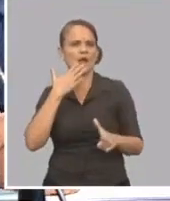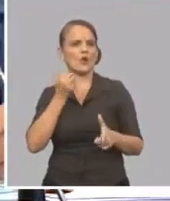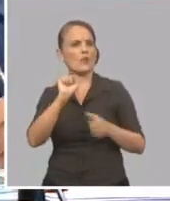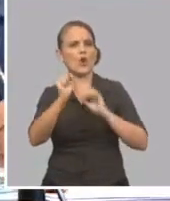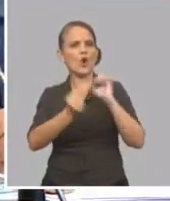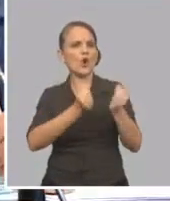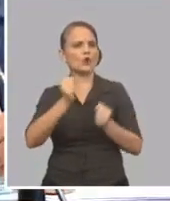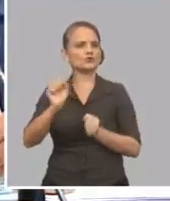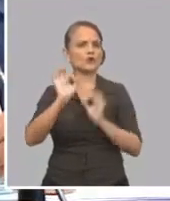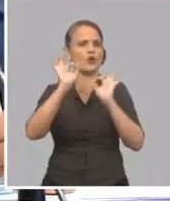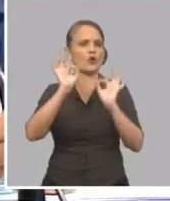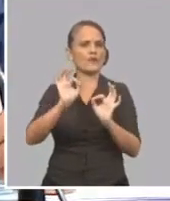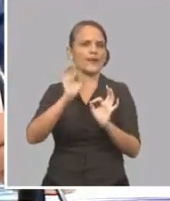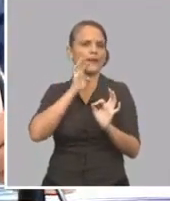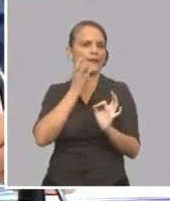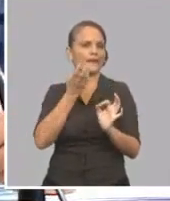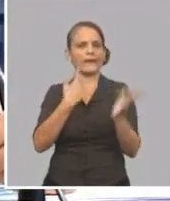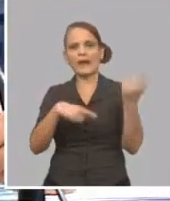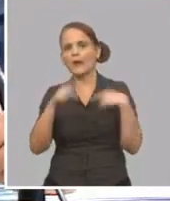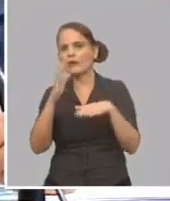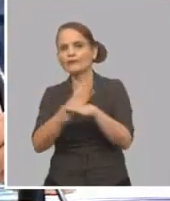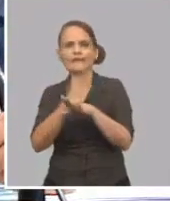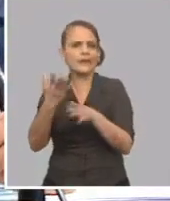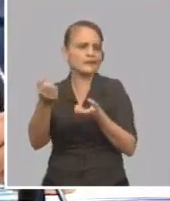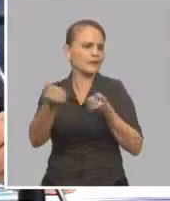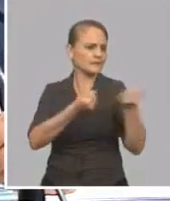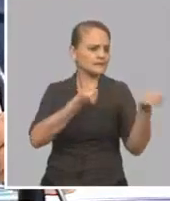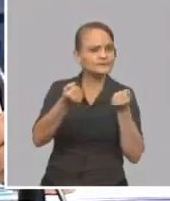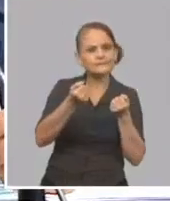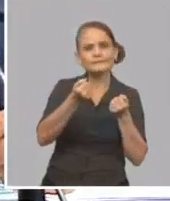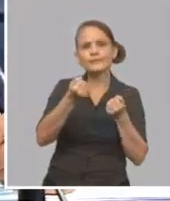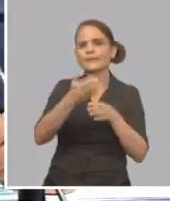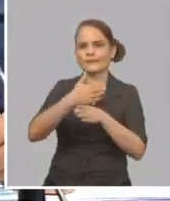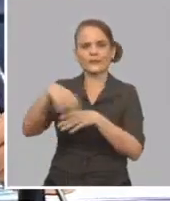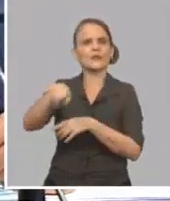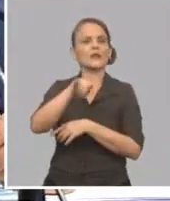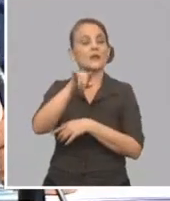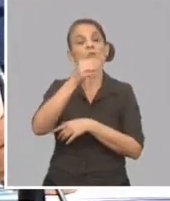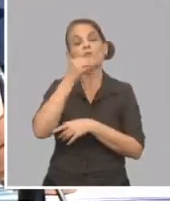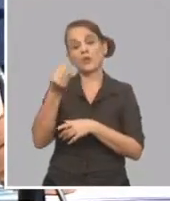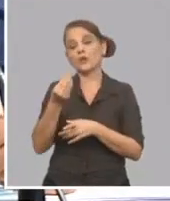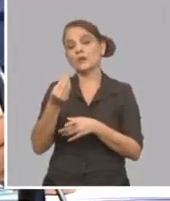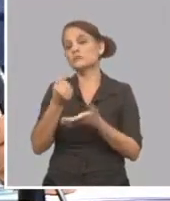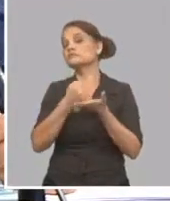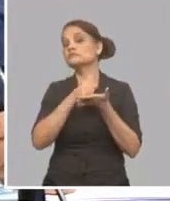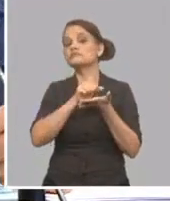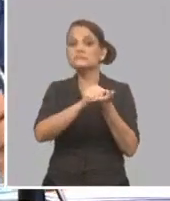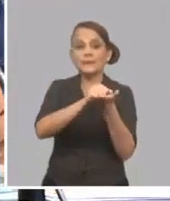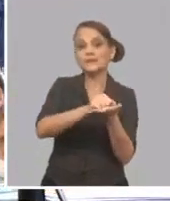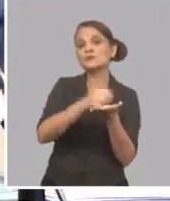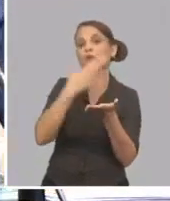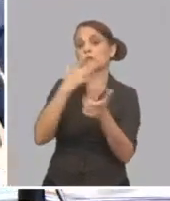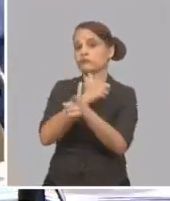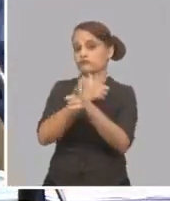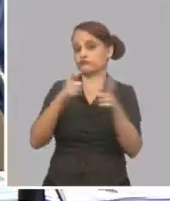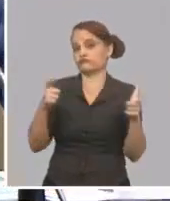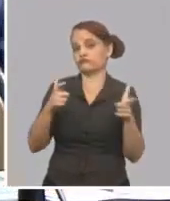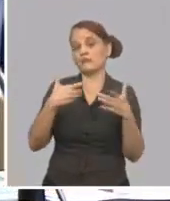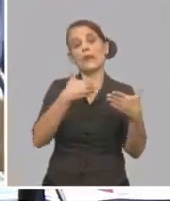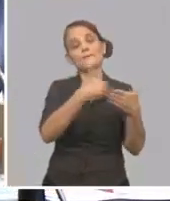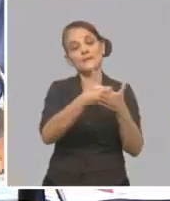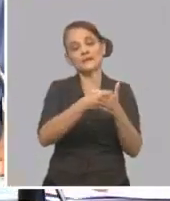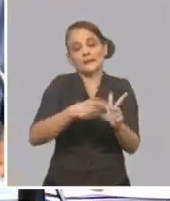GPS para, a partir de la información que tributan estos dispositivos, brindar mayor servicio a las empresas y a la población.